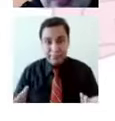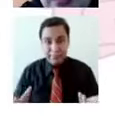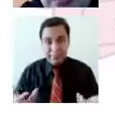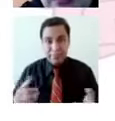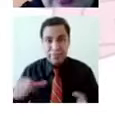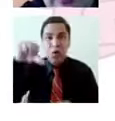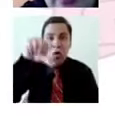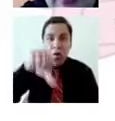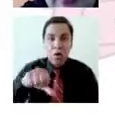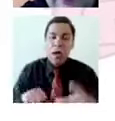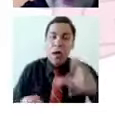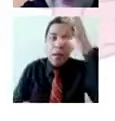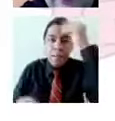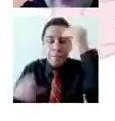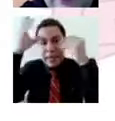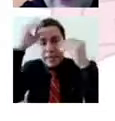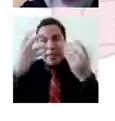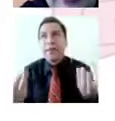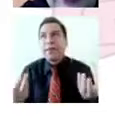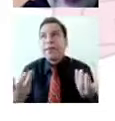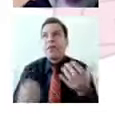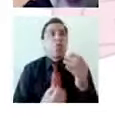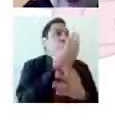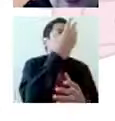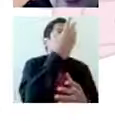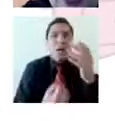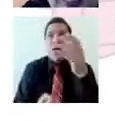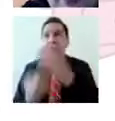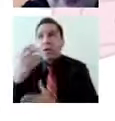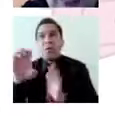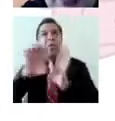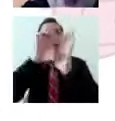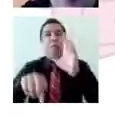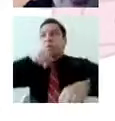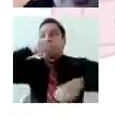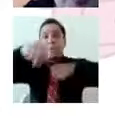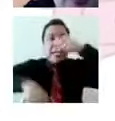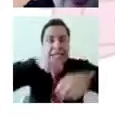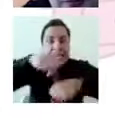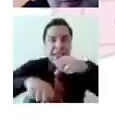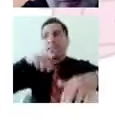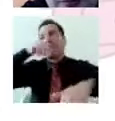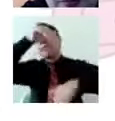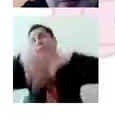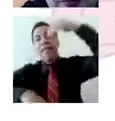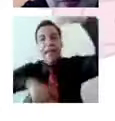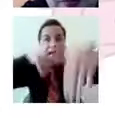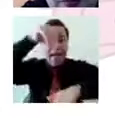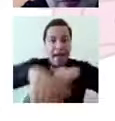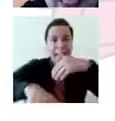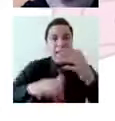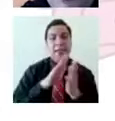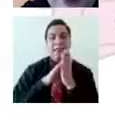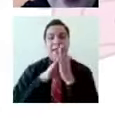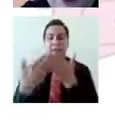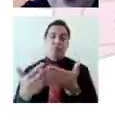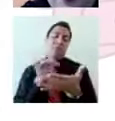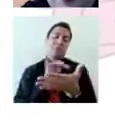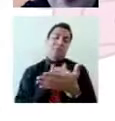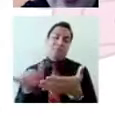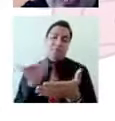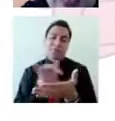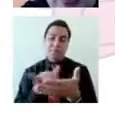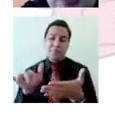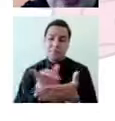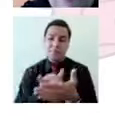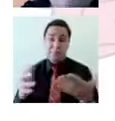a nadar en bici, nadar, decirle a alguien que te gusta, leer un libro. Esos pequeños